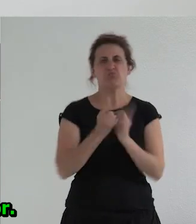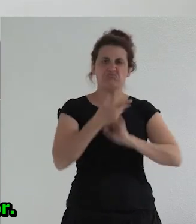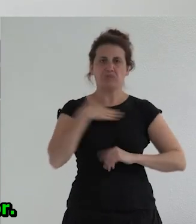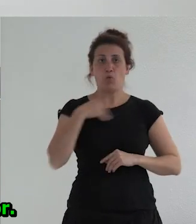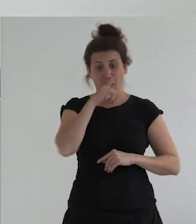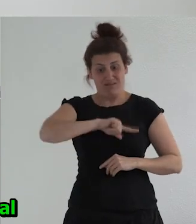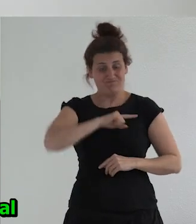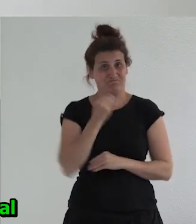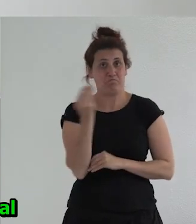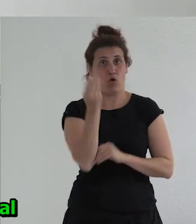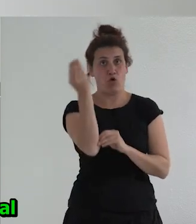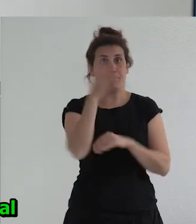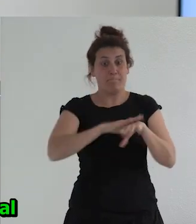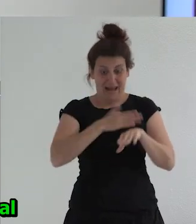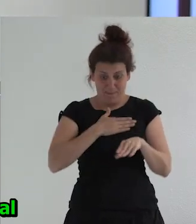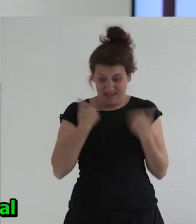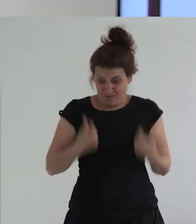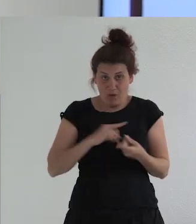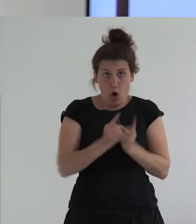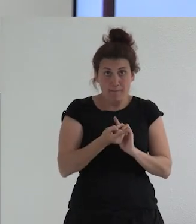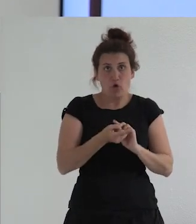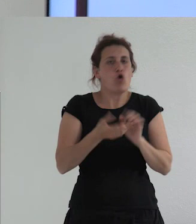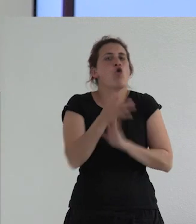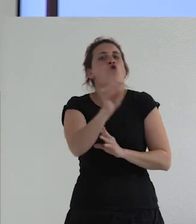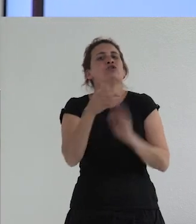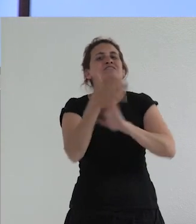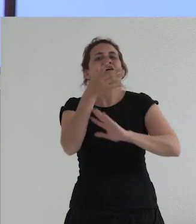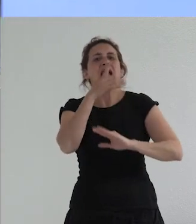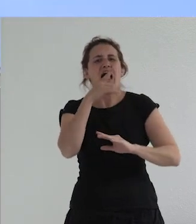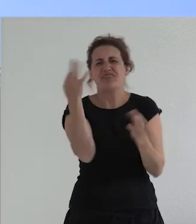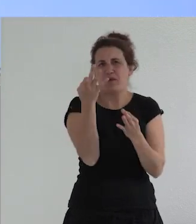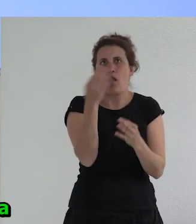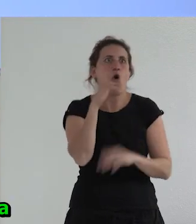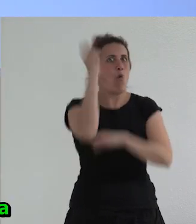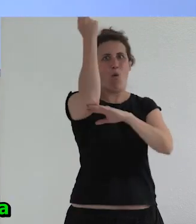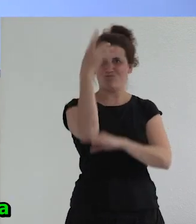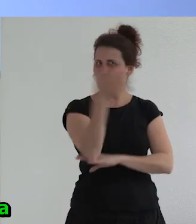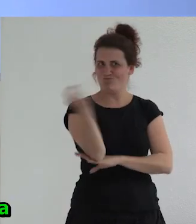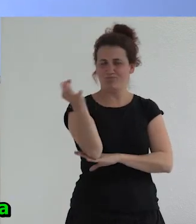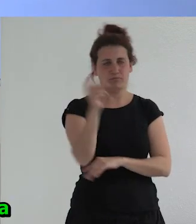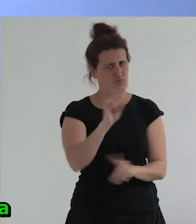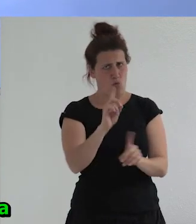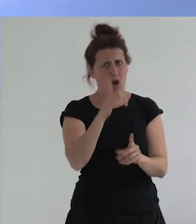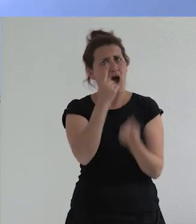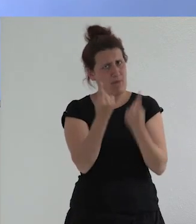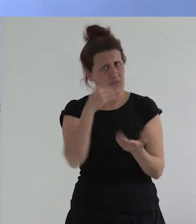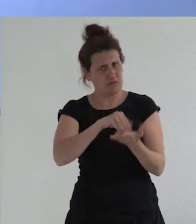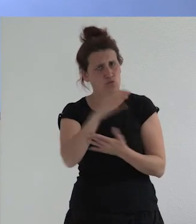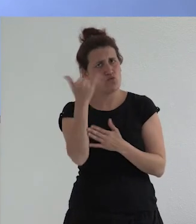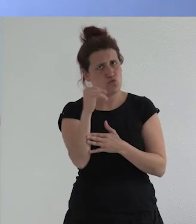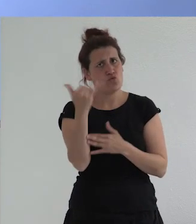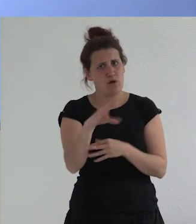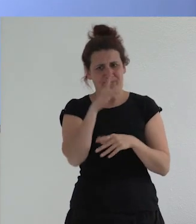poder sentirnos mejor pero para mí la modificación corporal no necesariamente es una idea súper exitosa en algún punto también es una idea de